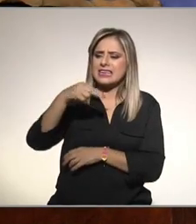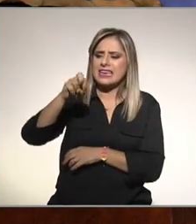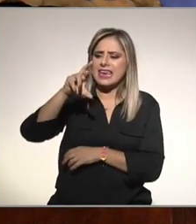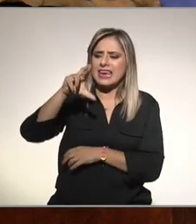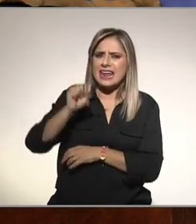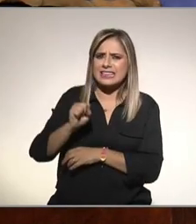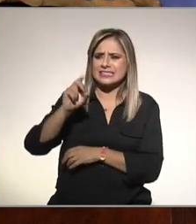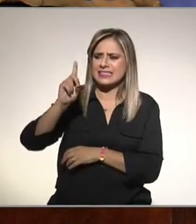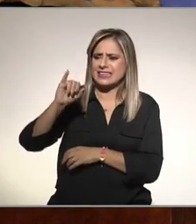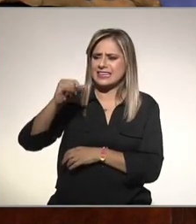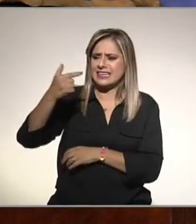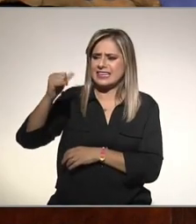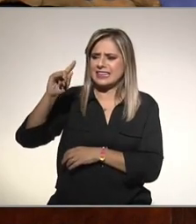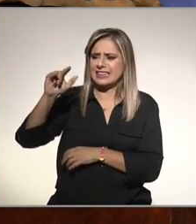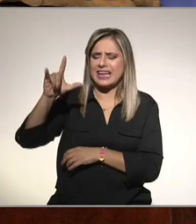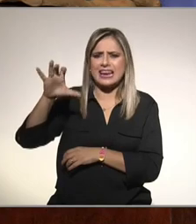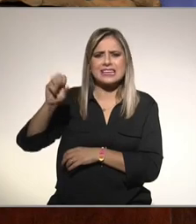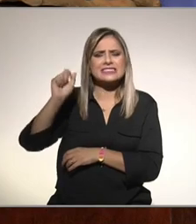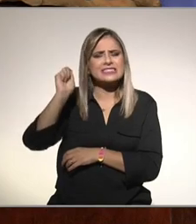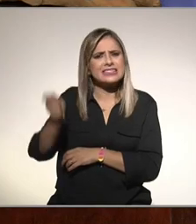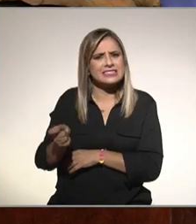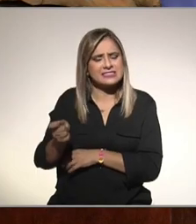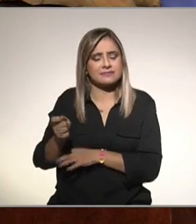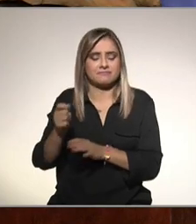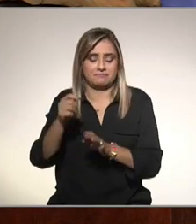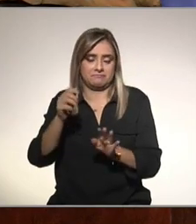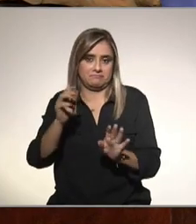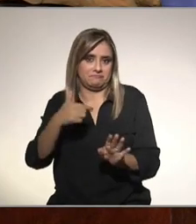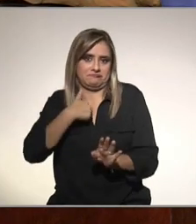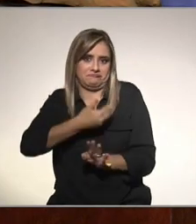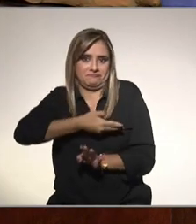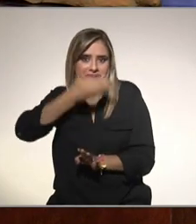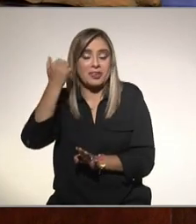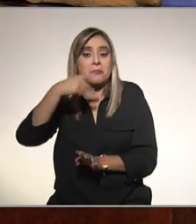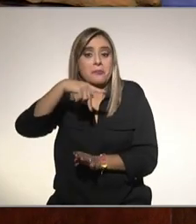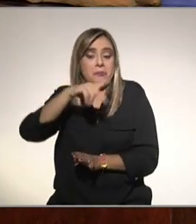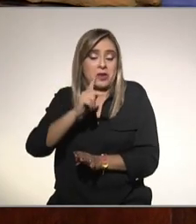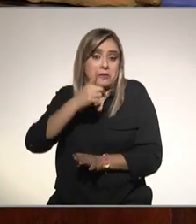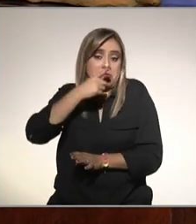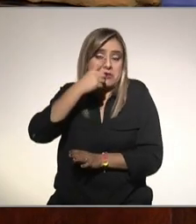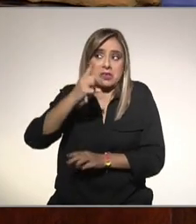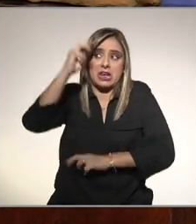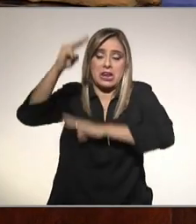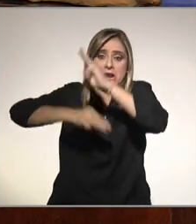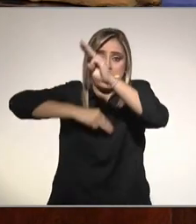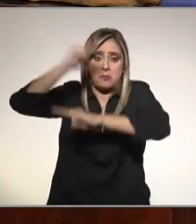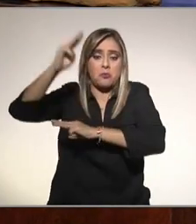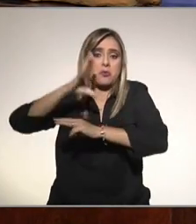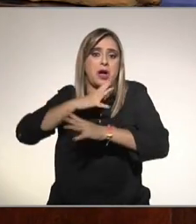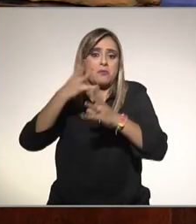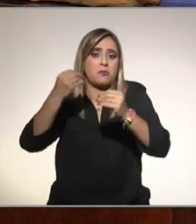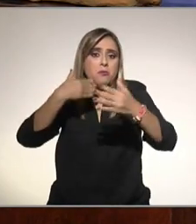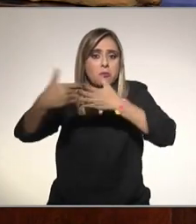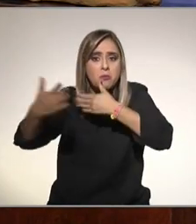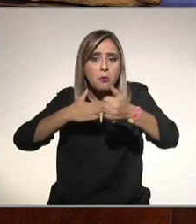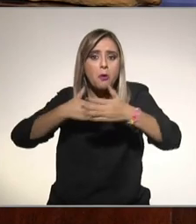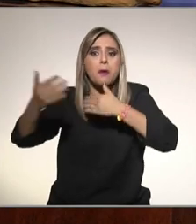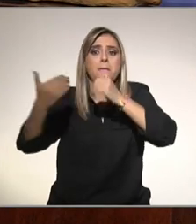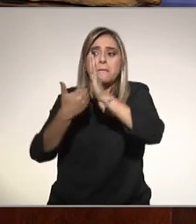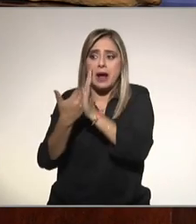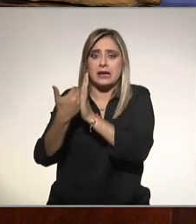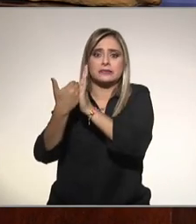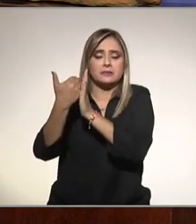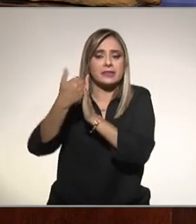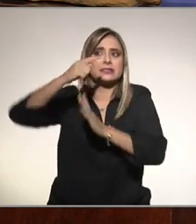usted sí sabemos que la evolución de las familias mexicanas y de todo el mundo pues va cada vez más y más en aumento